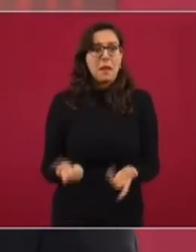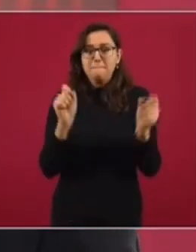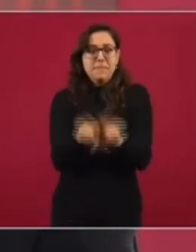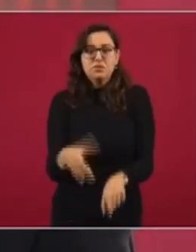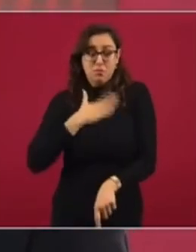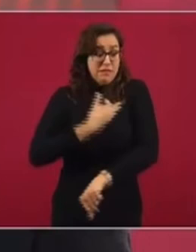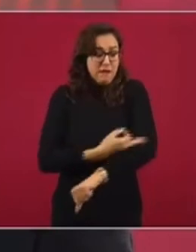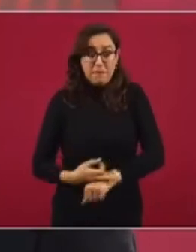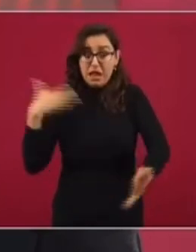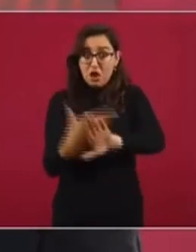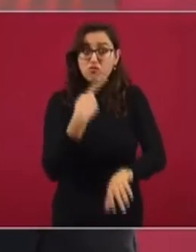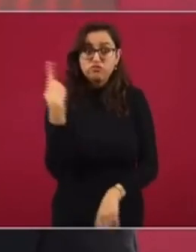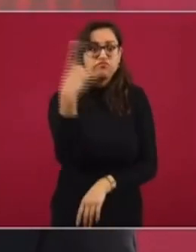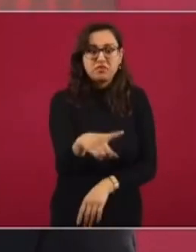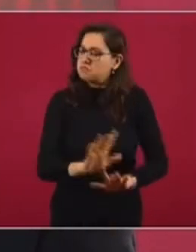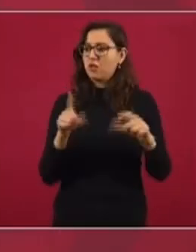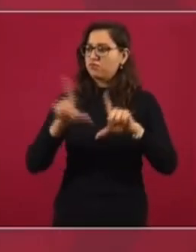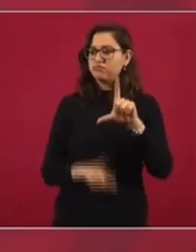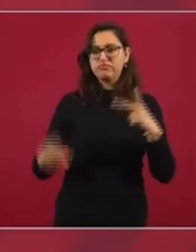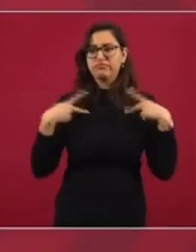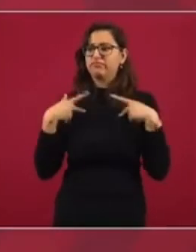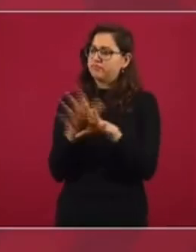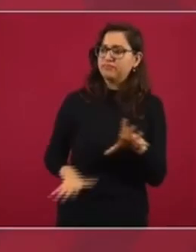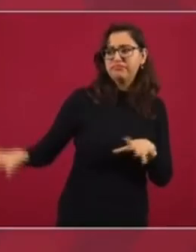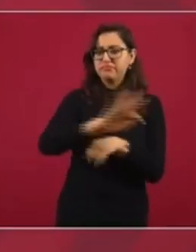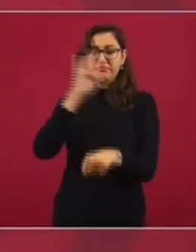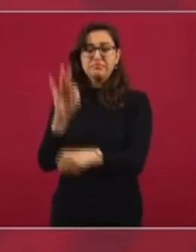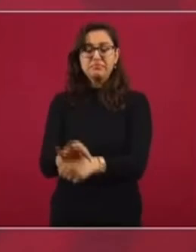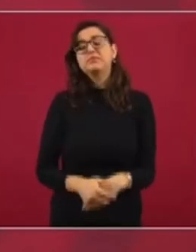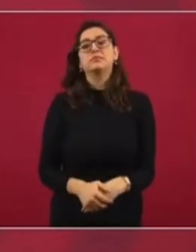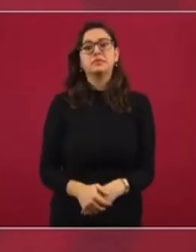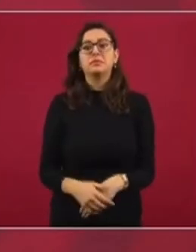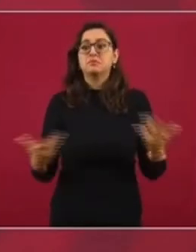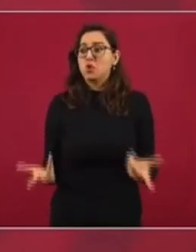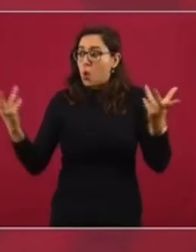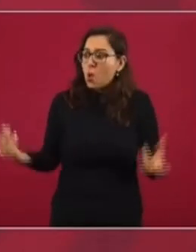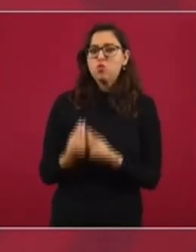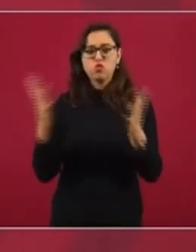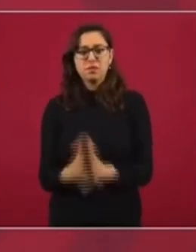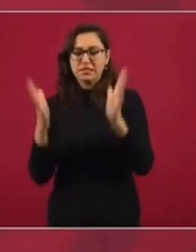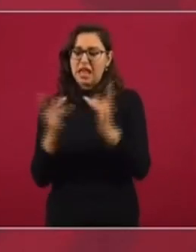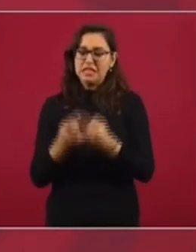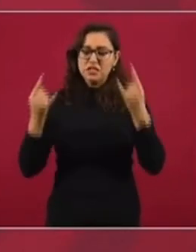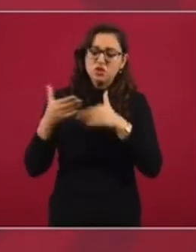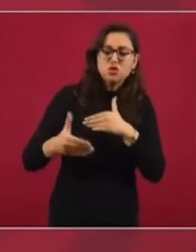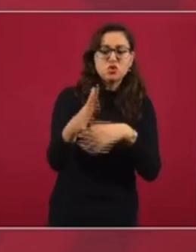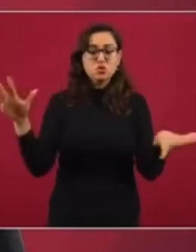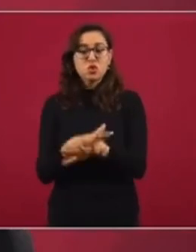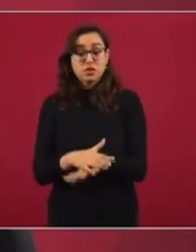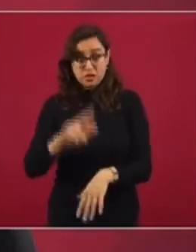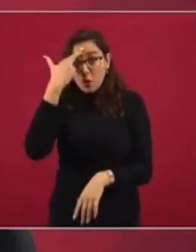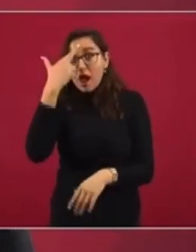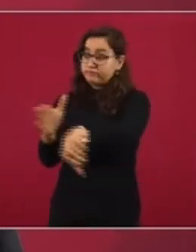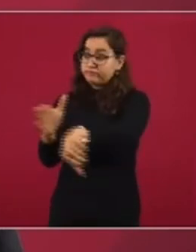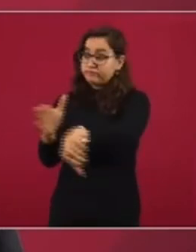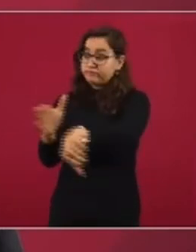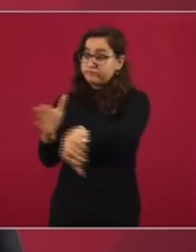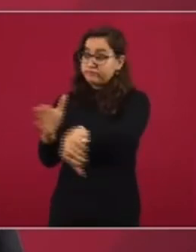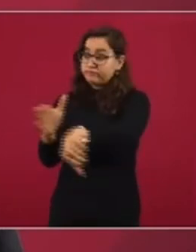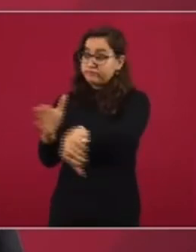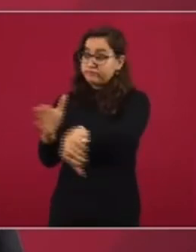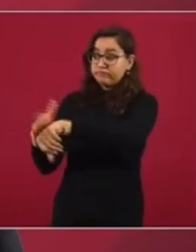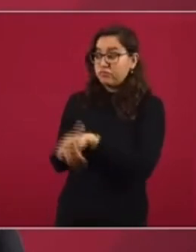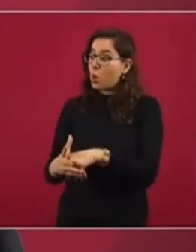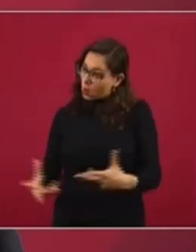Porque lo más importante es la transformación del país. Estamos haciendo historia. Yo llamé al pueblo, decía, juntos haremos historia.